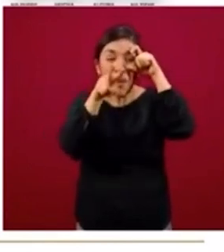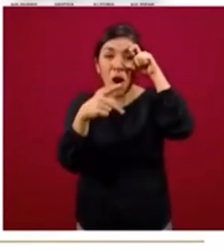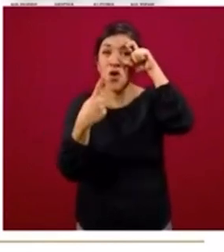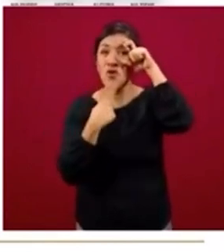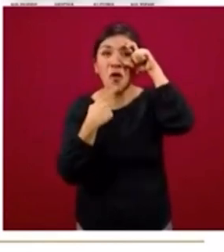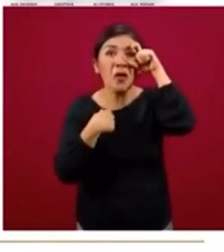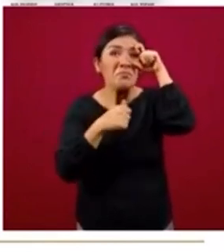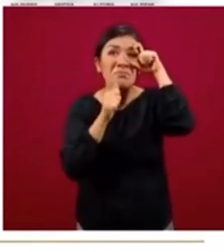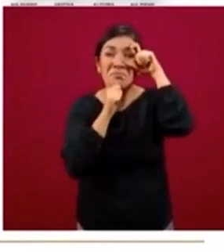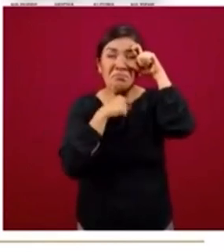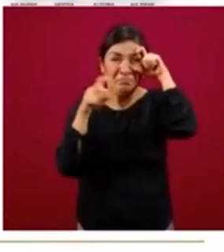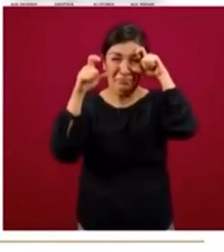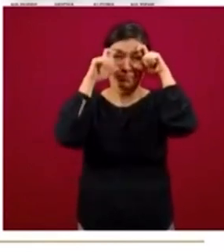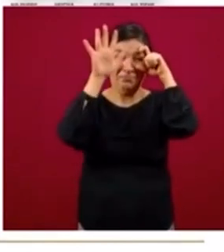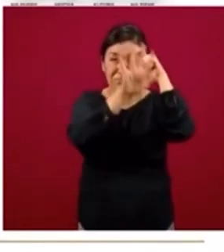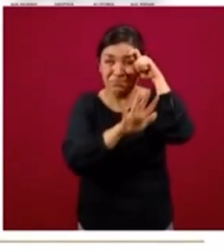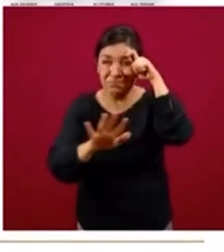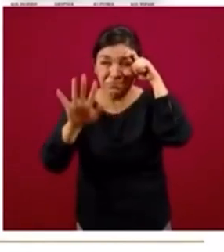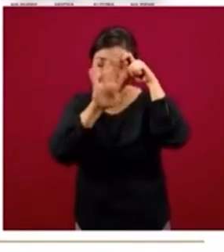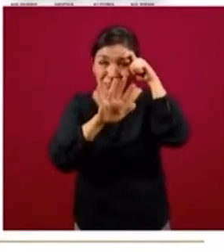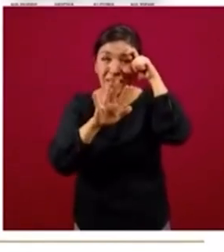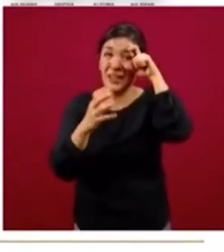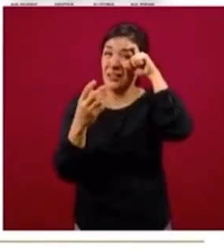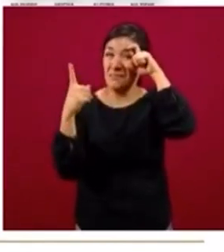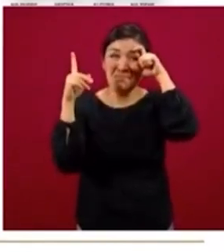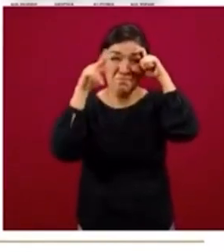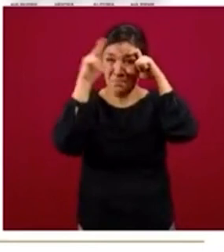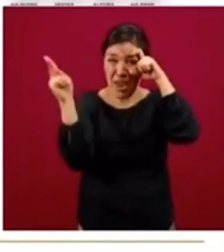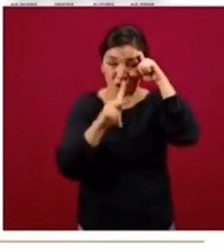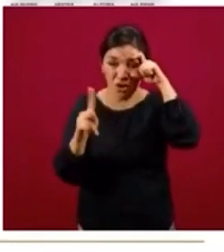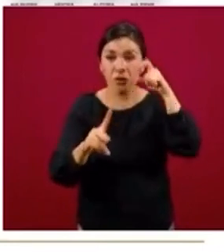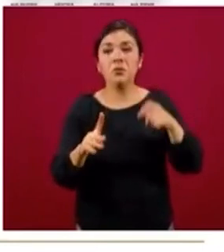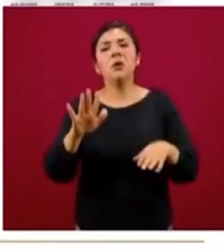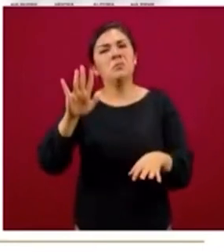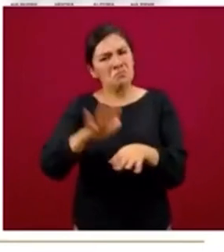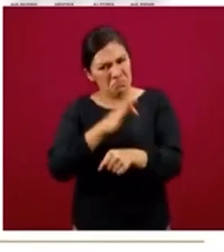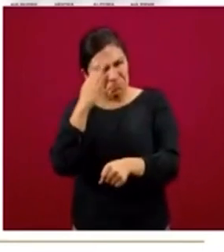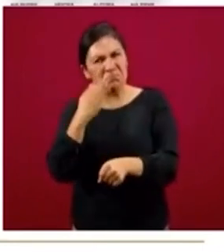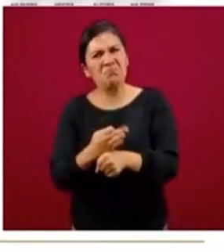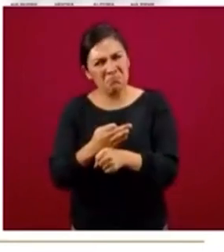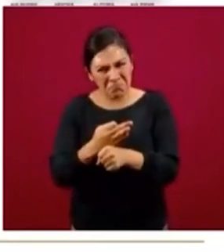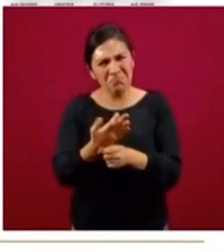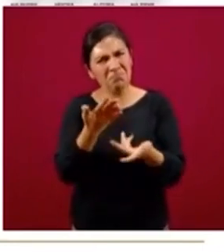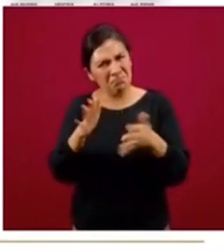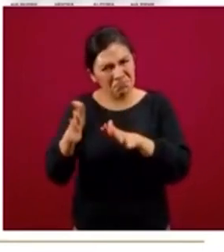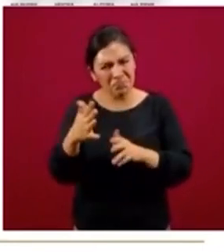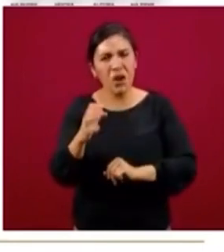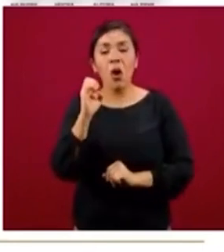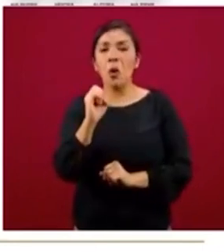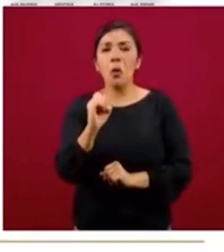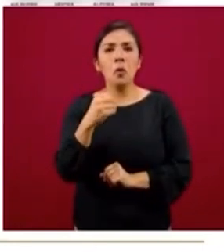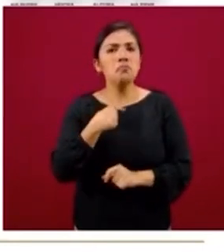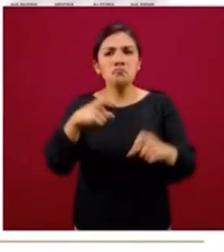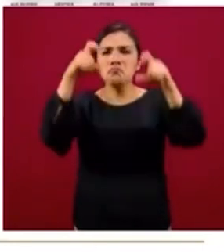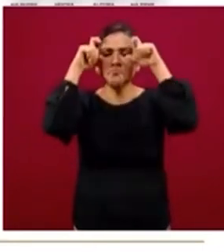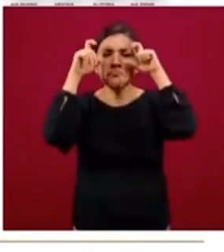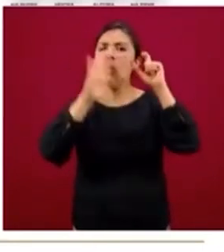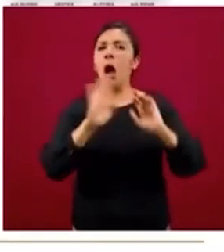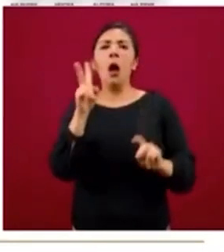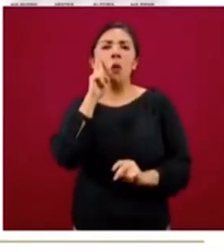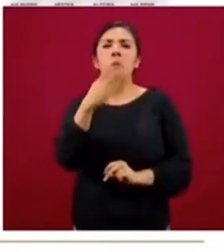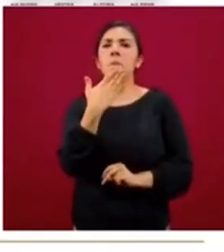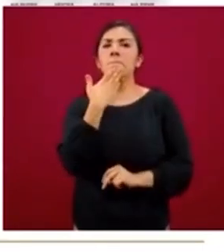rojo no puede hacerlo, mucha dificultad, alguna dificultad o no tiene la